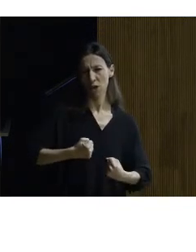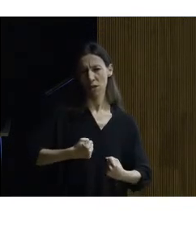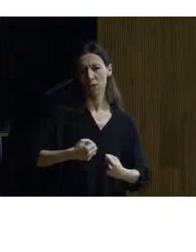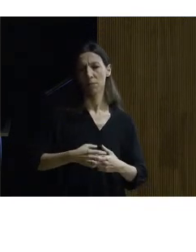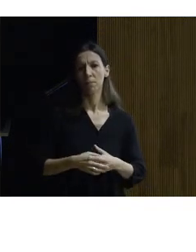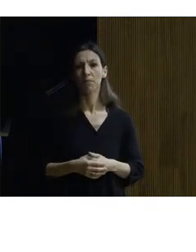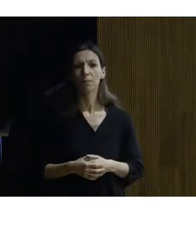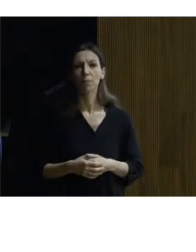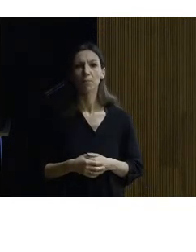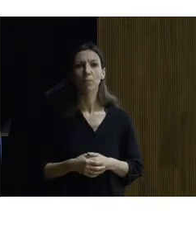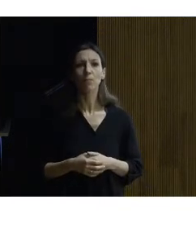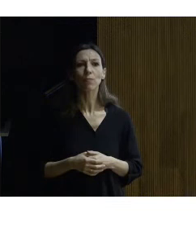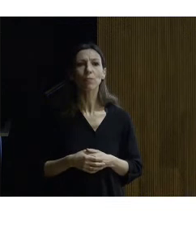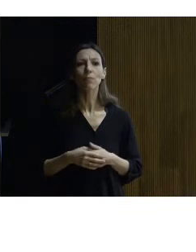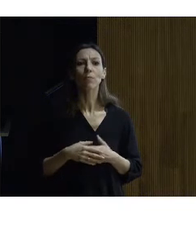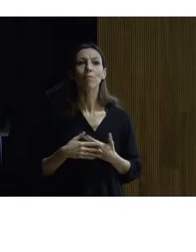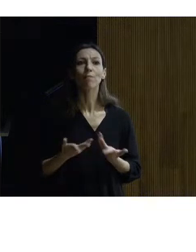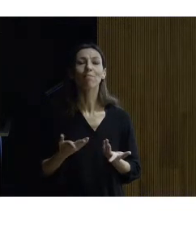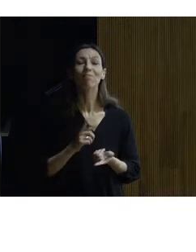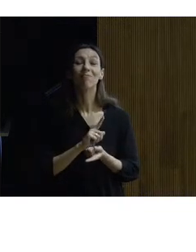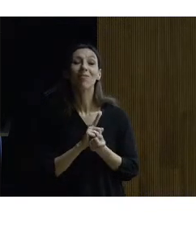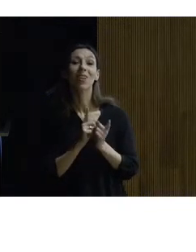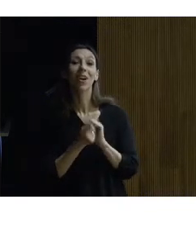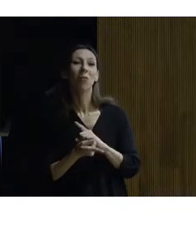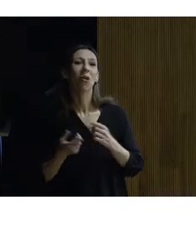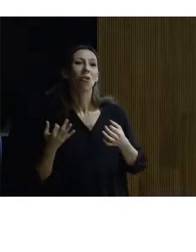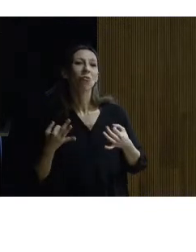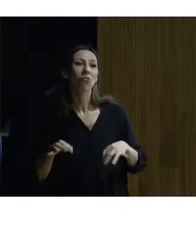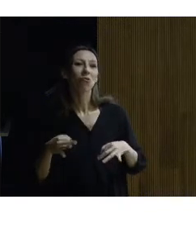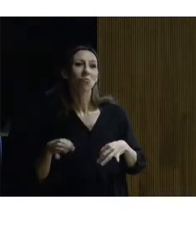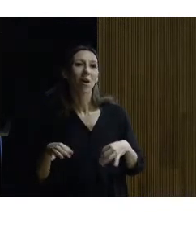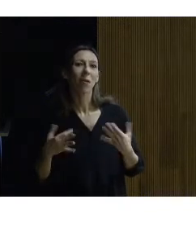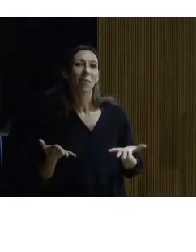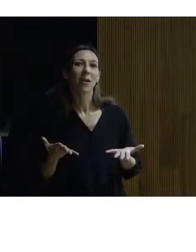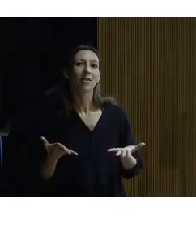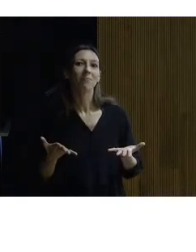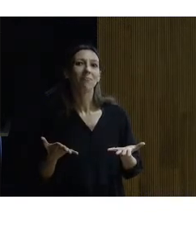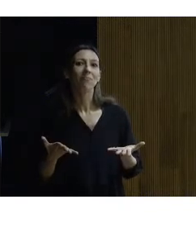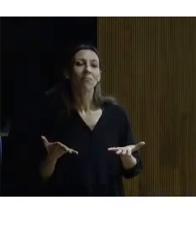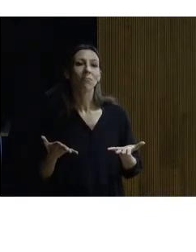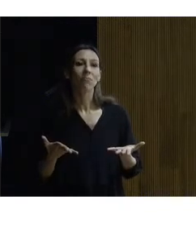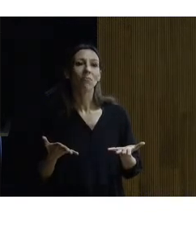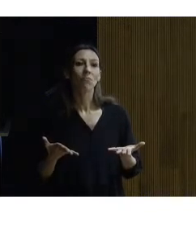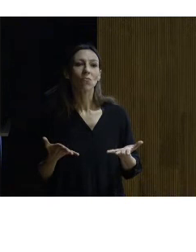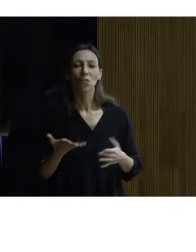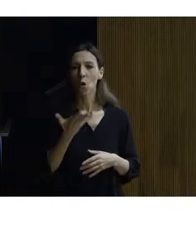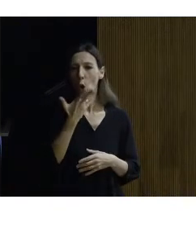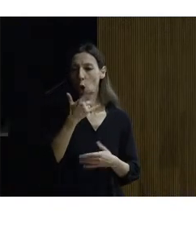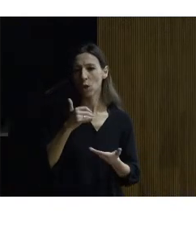en cambio no suele ser conocida su historia clínica de la cual